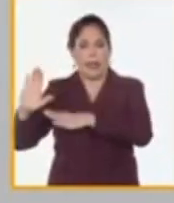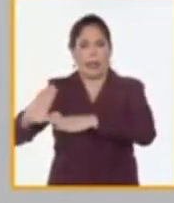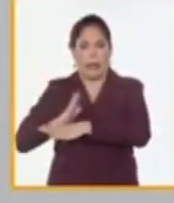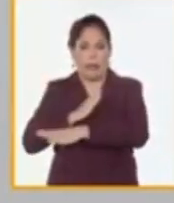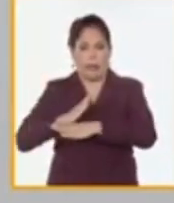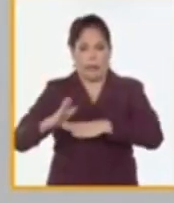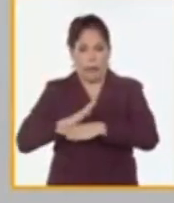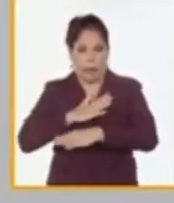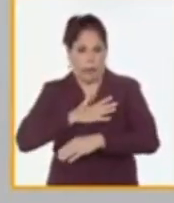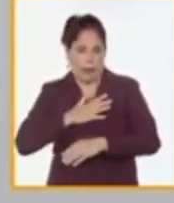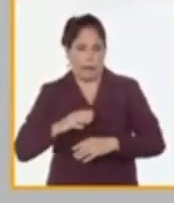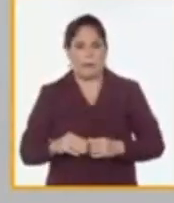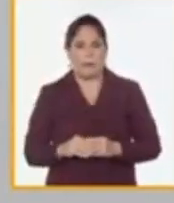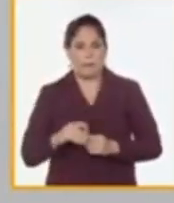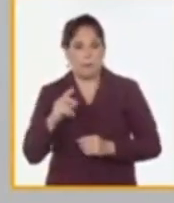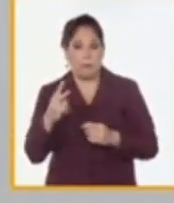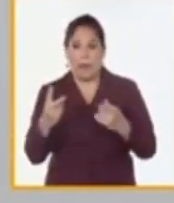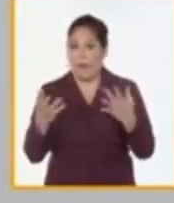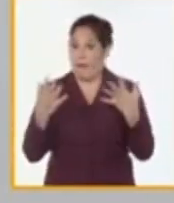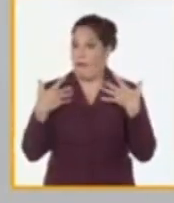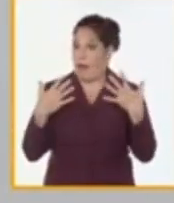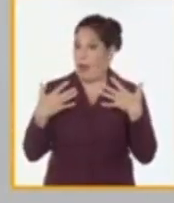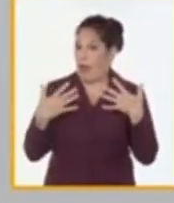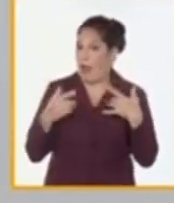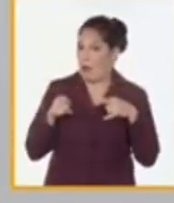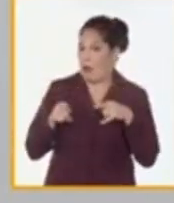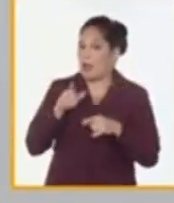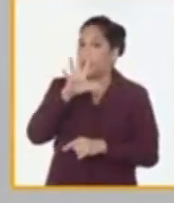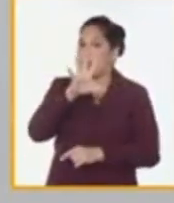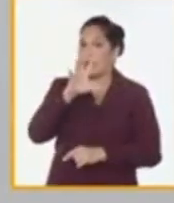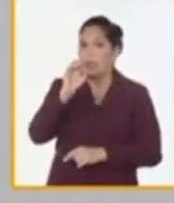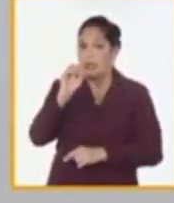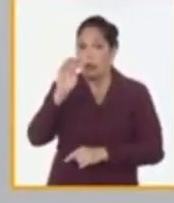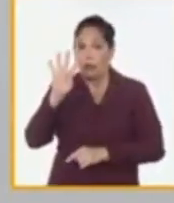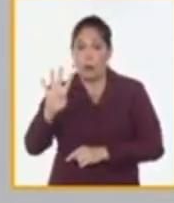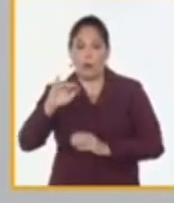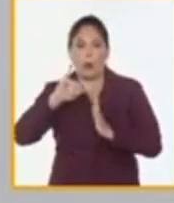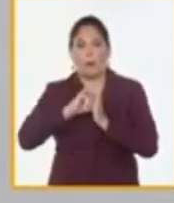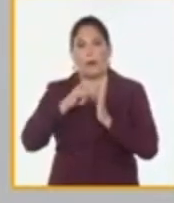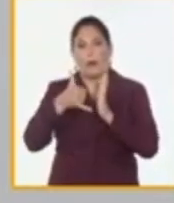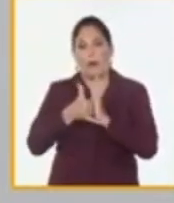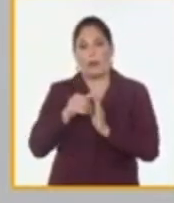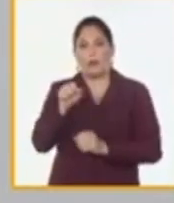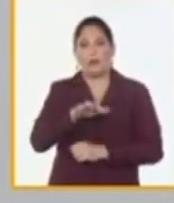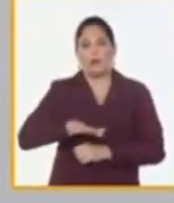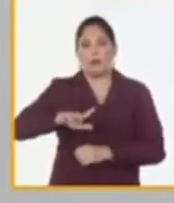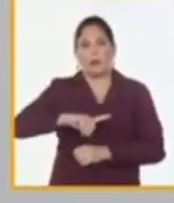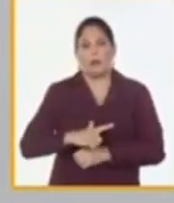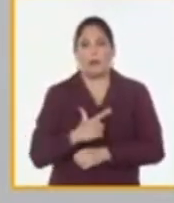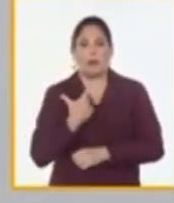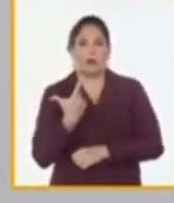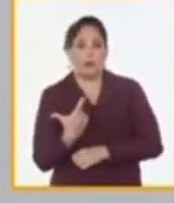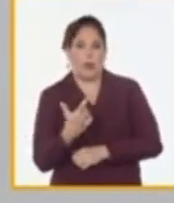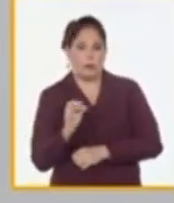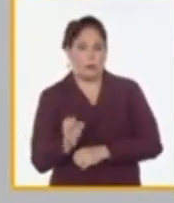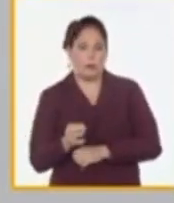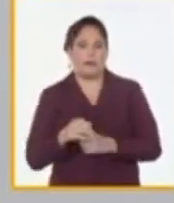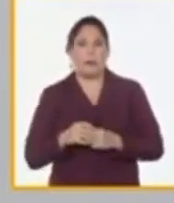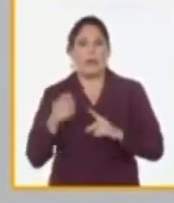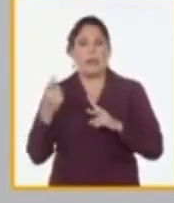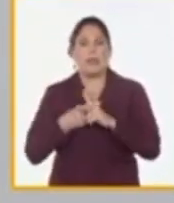Tenemos también en el verano los 504 proyectos socioculturales. Hablábamos ahorita de la